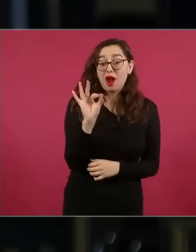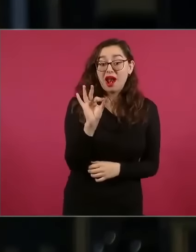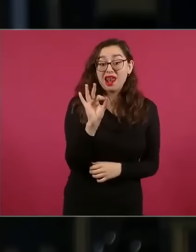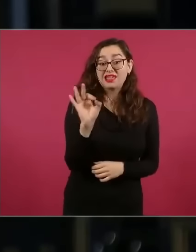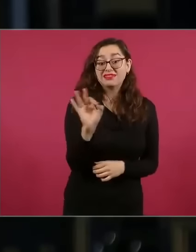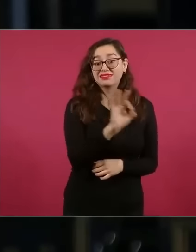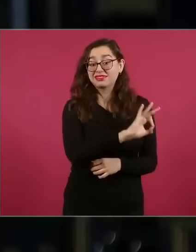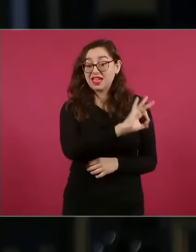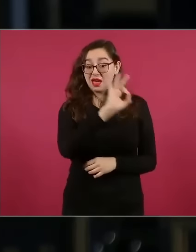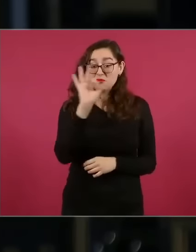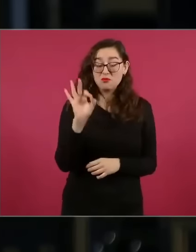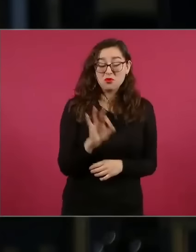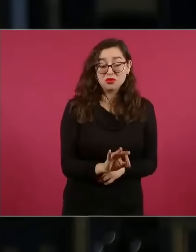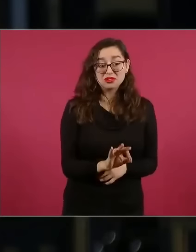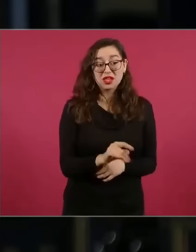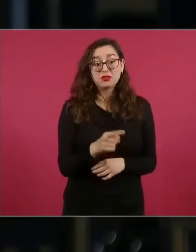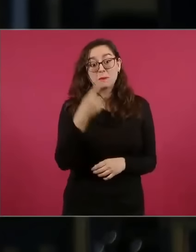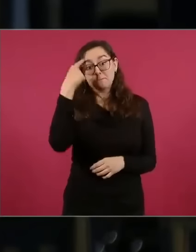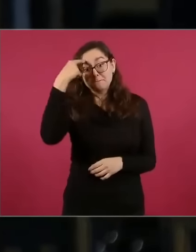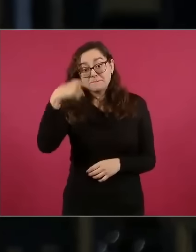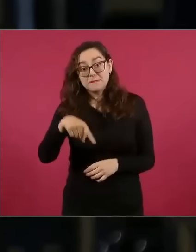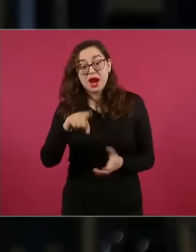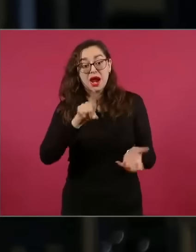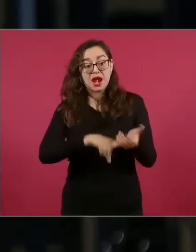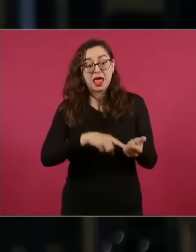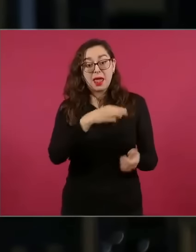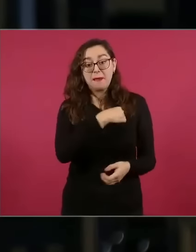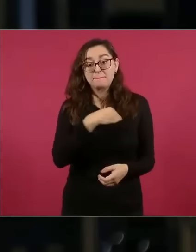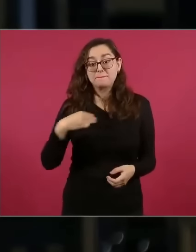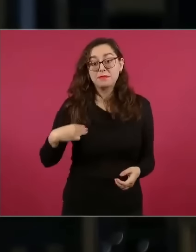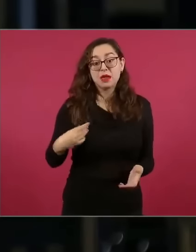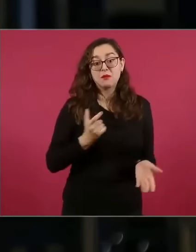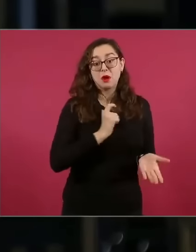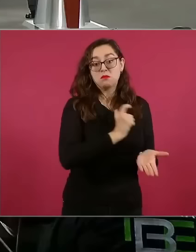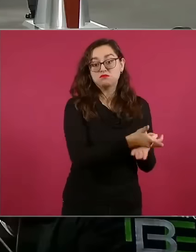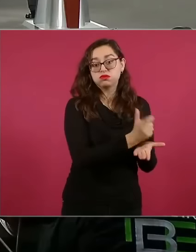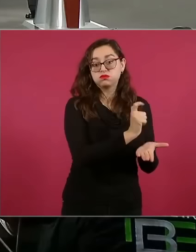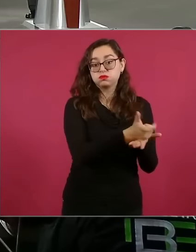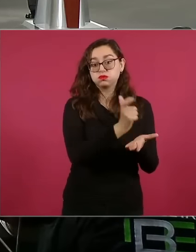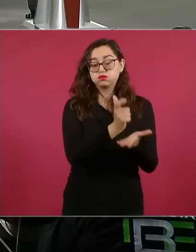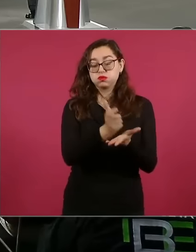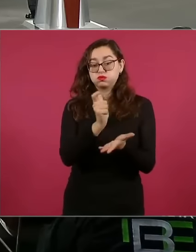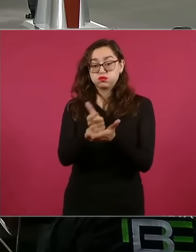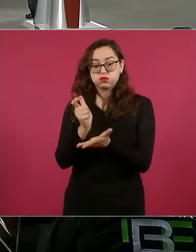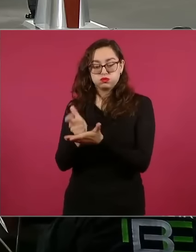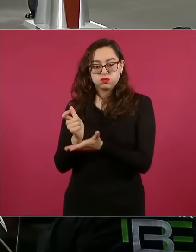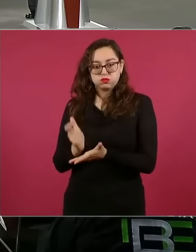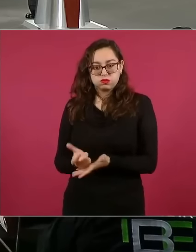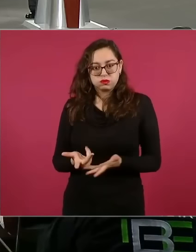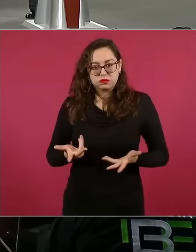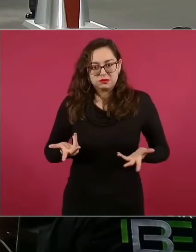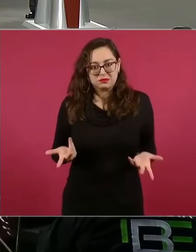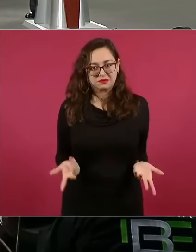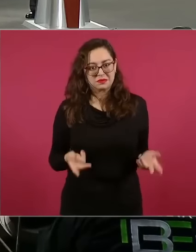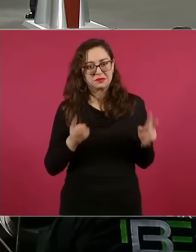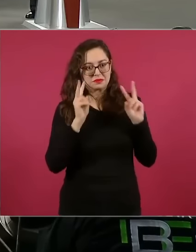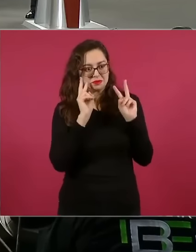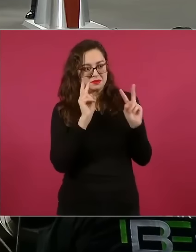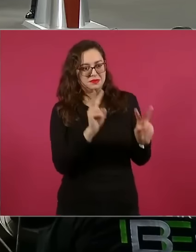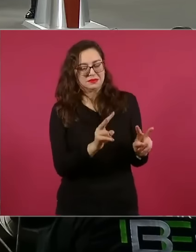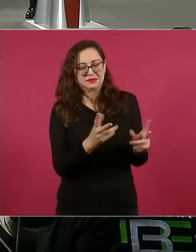bolsa de 502 millones de pesos 202 millones de pesos fueron para sueldos de esta organización